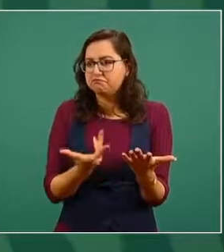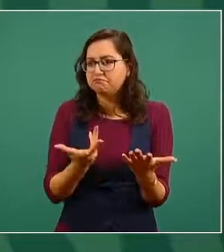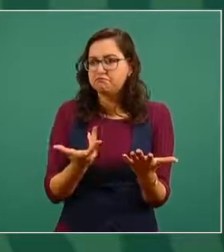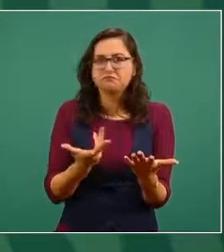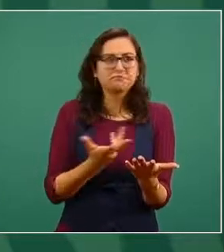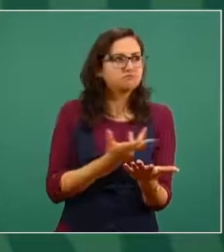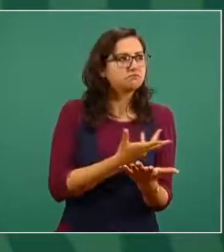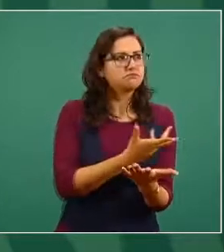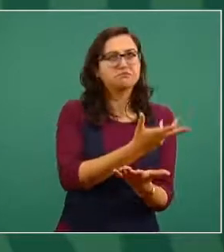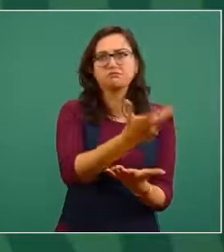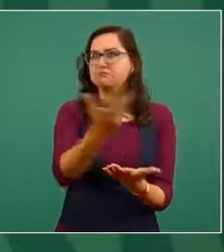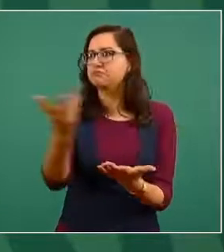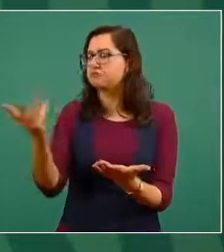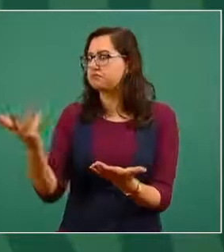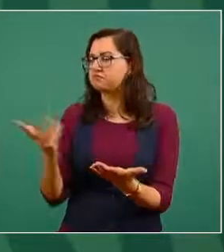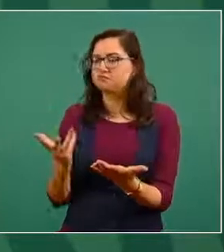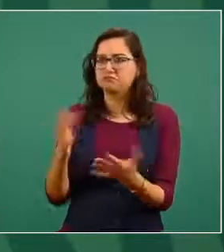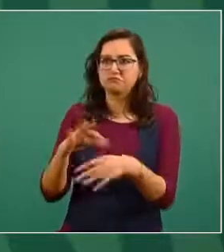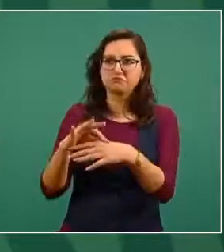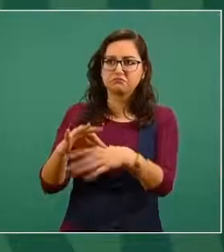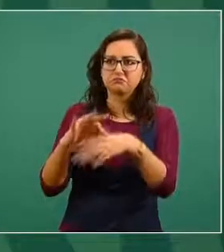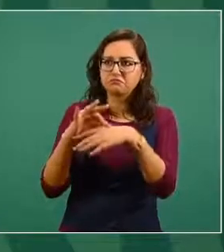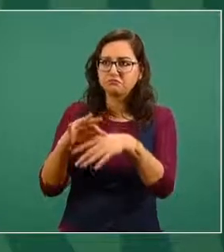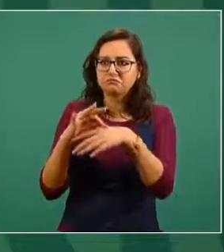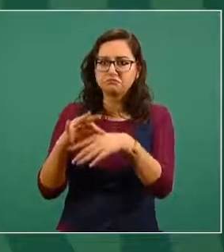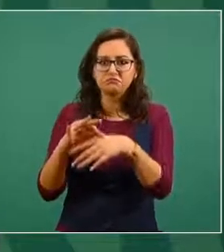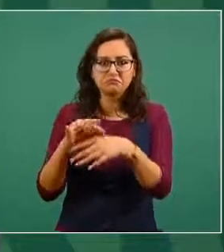ningún valor